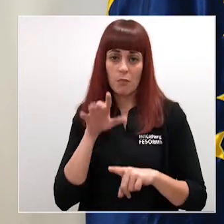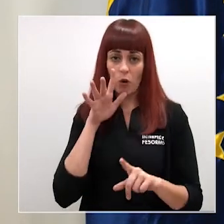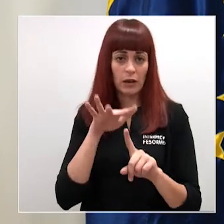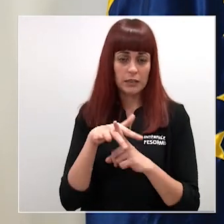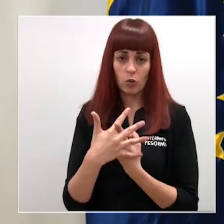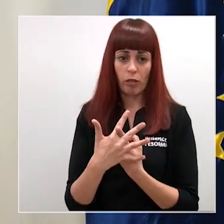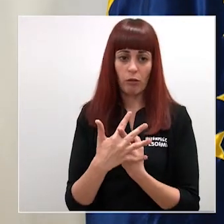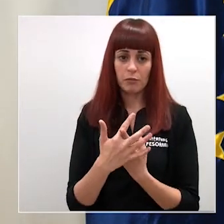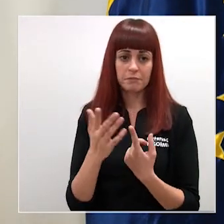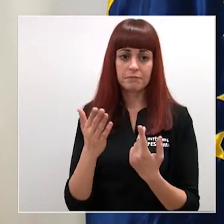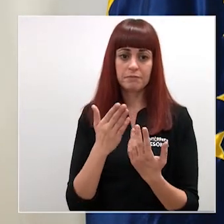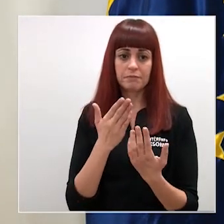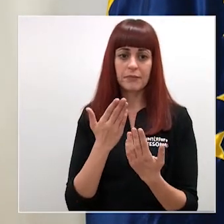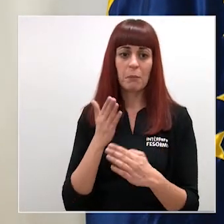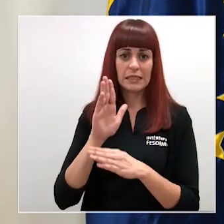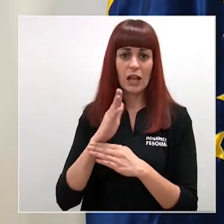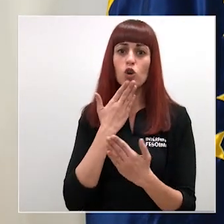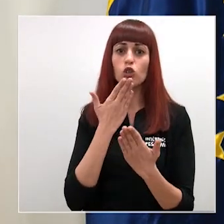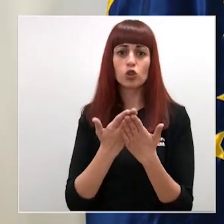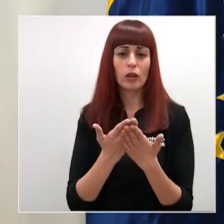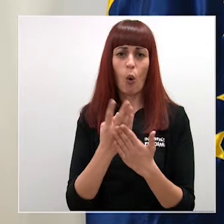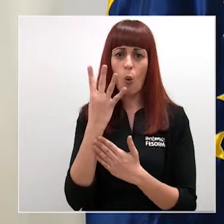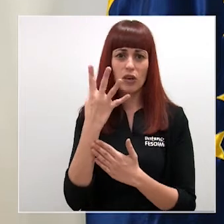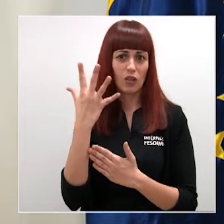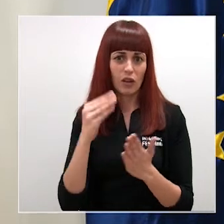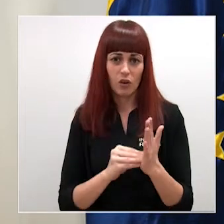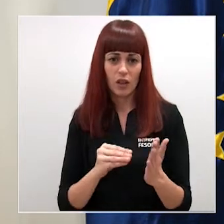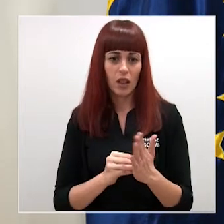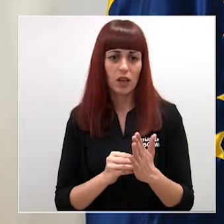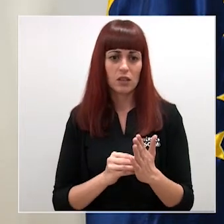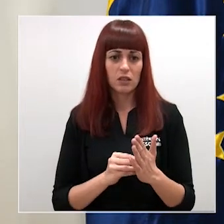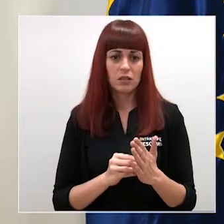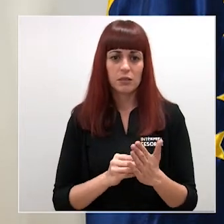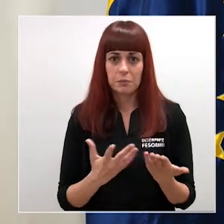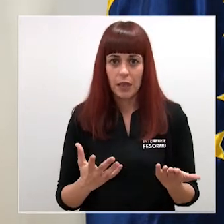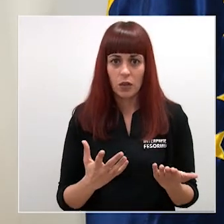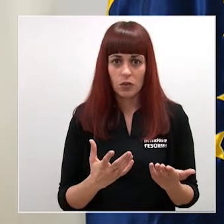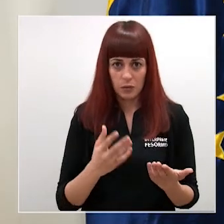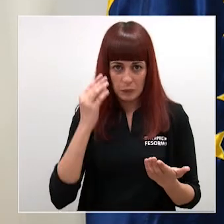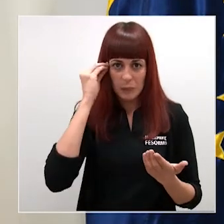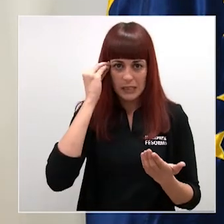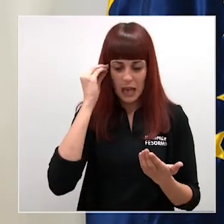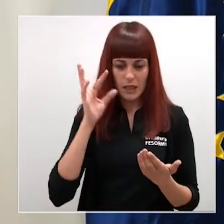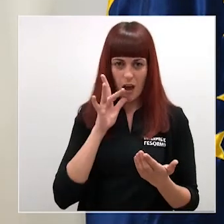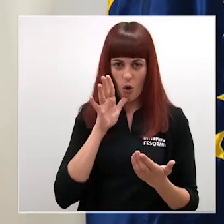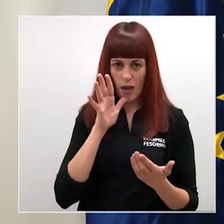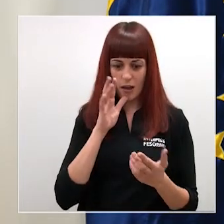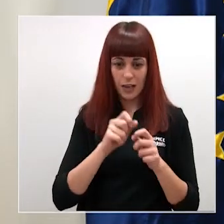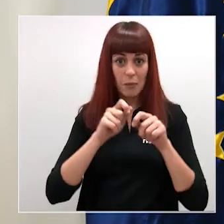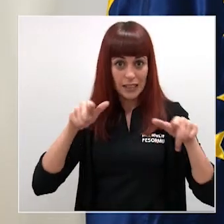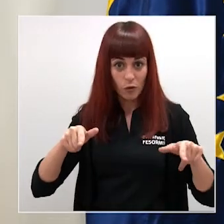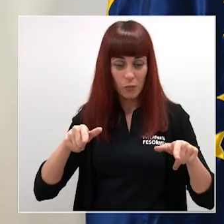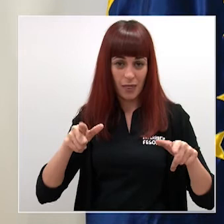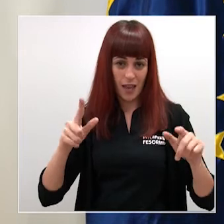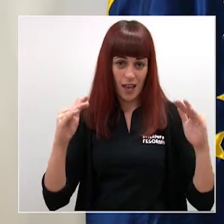presentado solicitudes cuatro y cinco veces entonces eso con el volumen ingente y con toda la instauración de la plataforma por